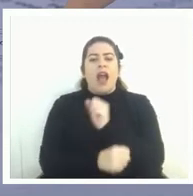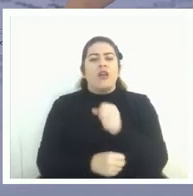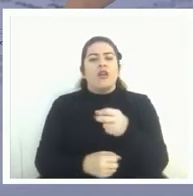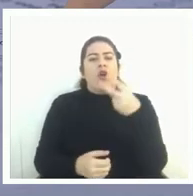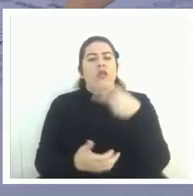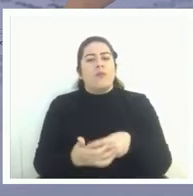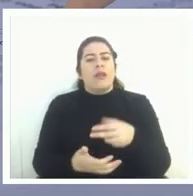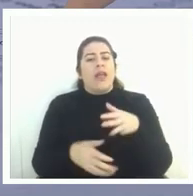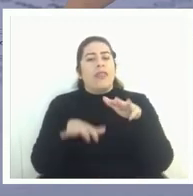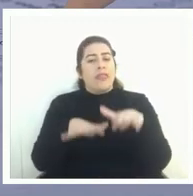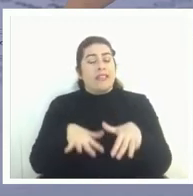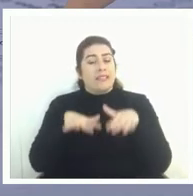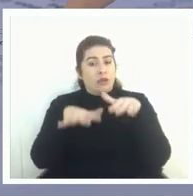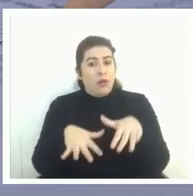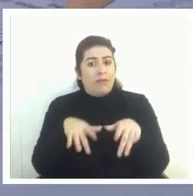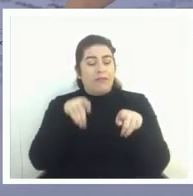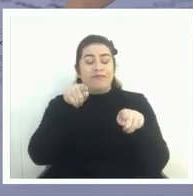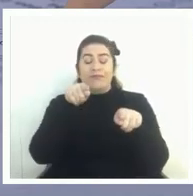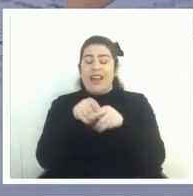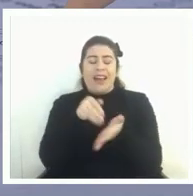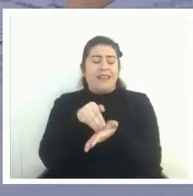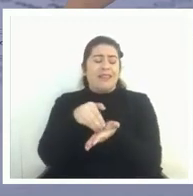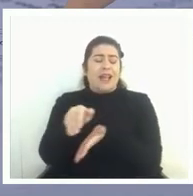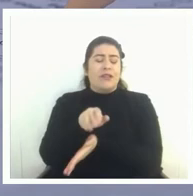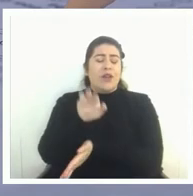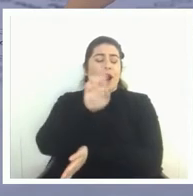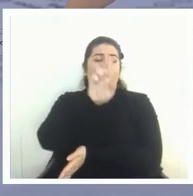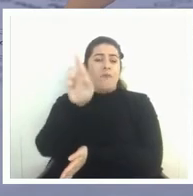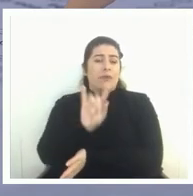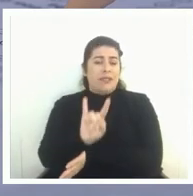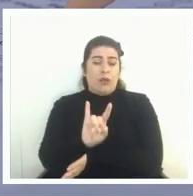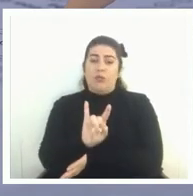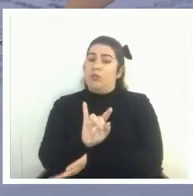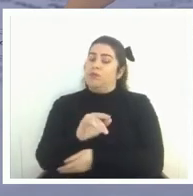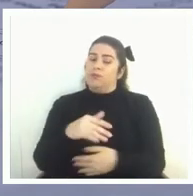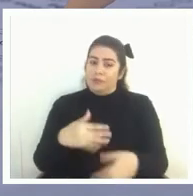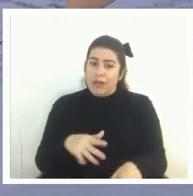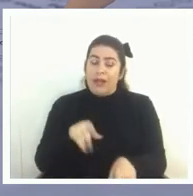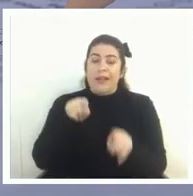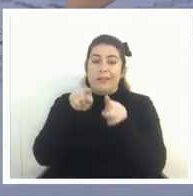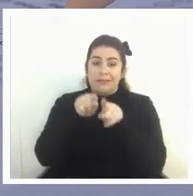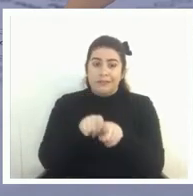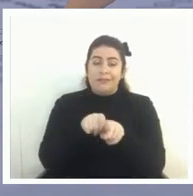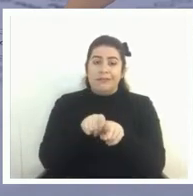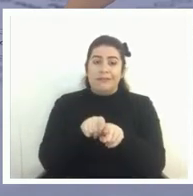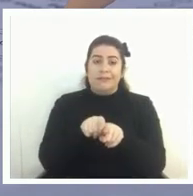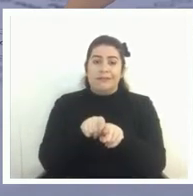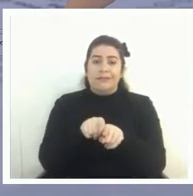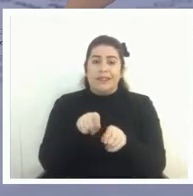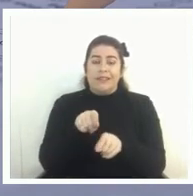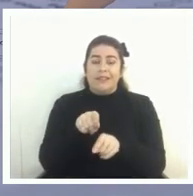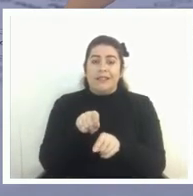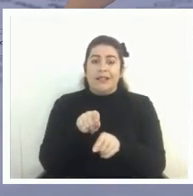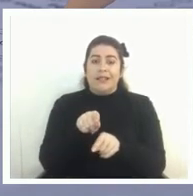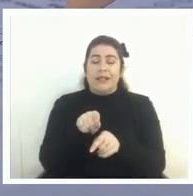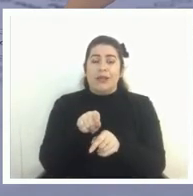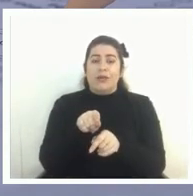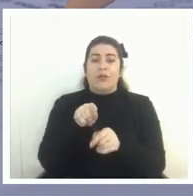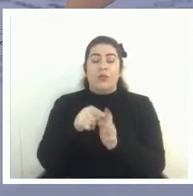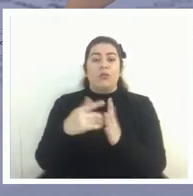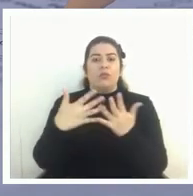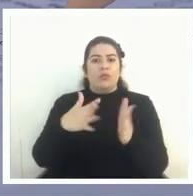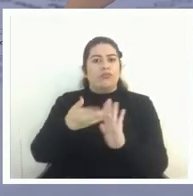el rechazo a la PSU fue uno de los una de las reivindicaciones importantes